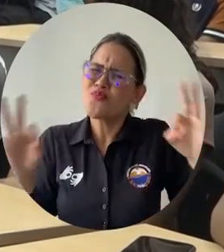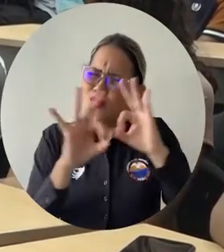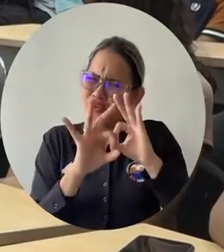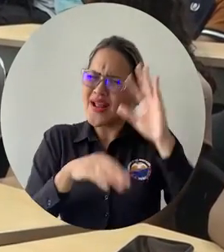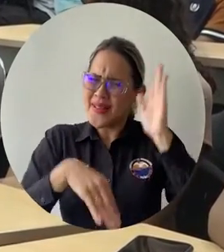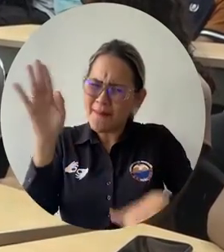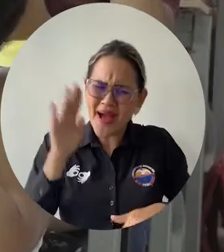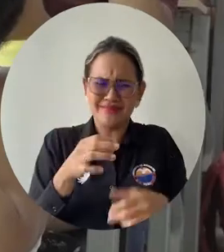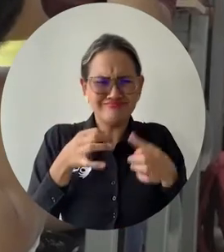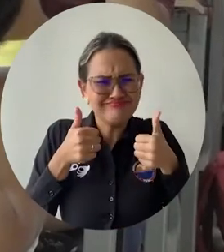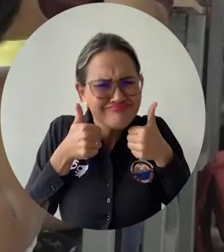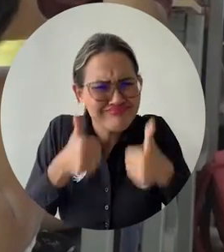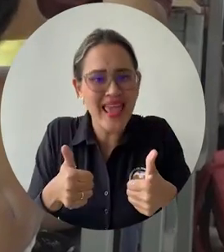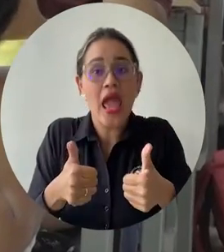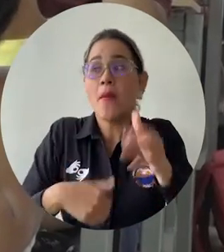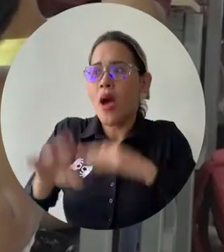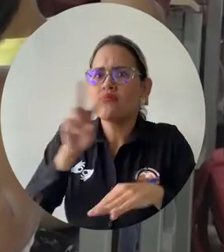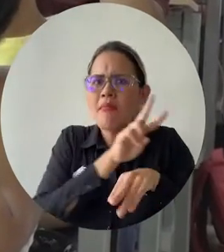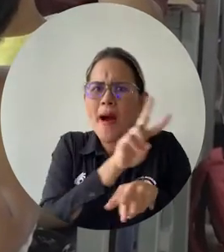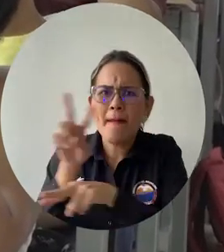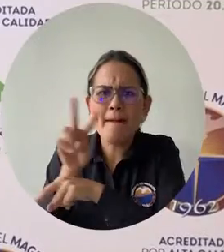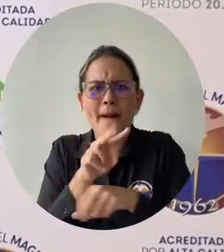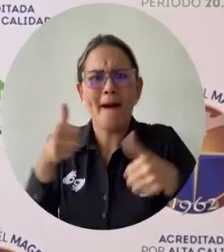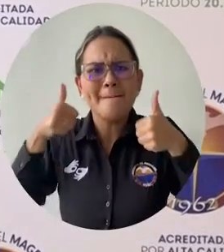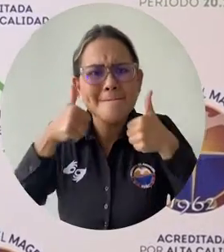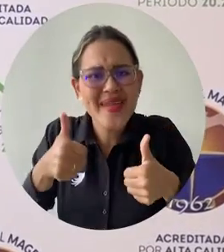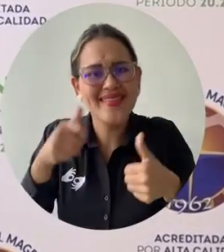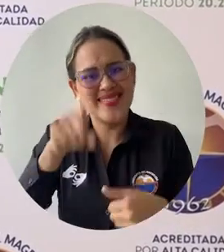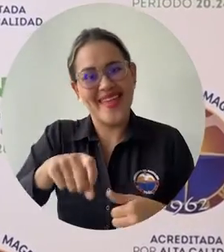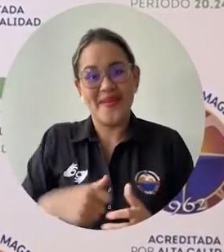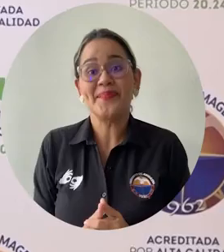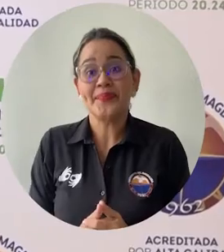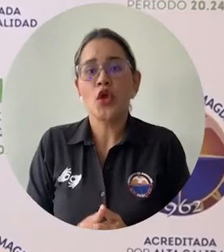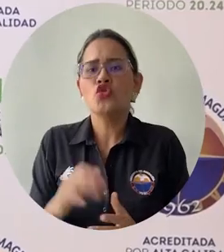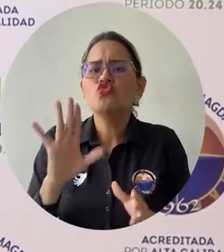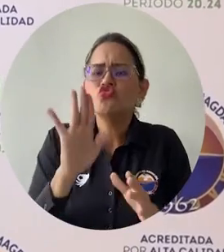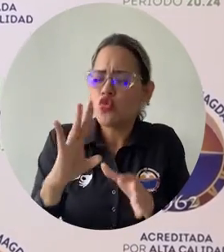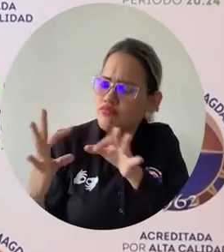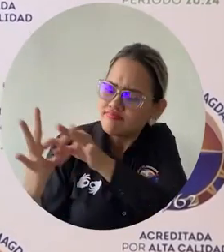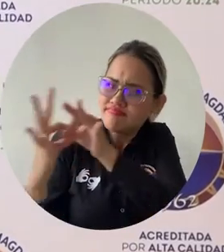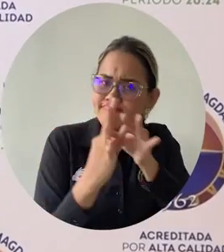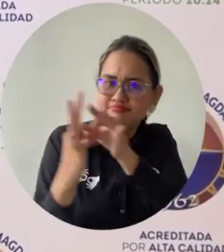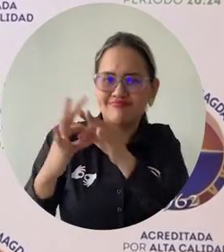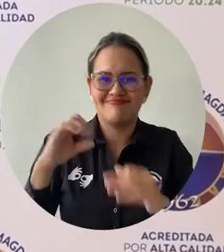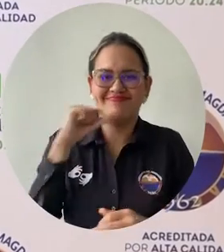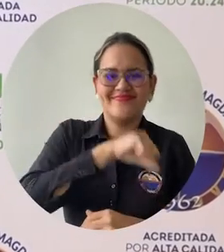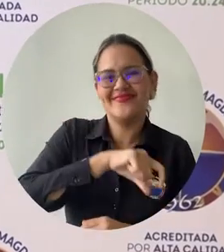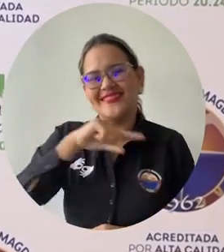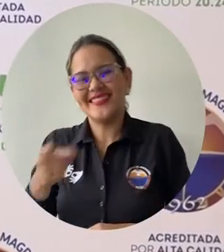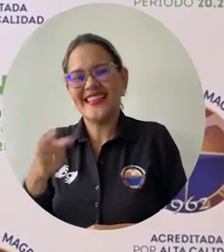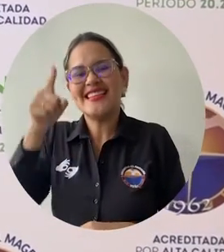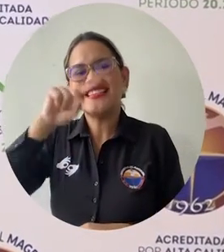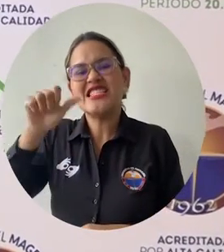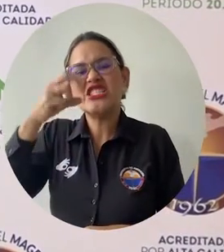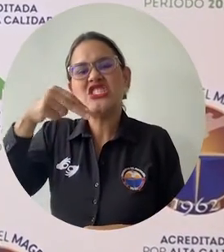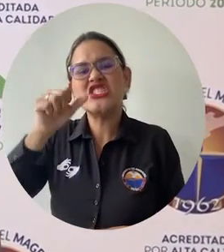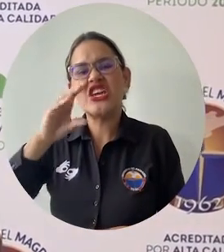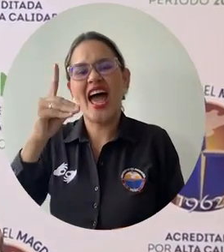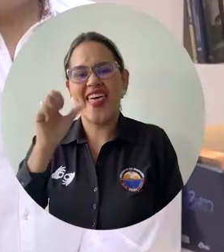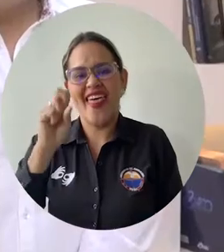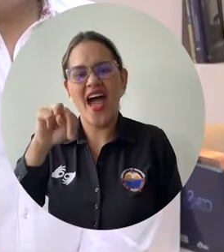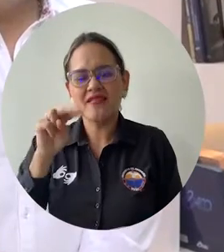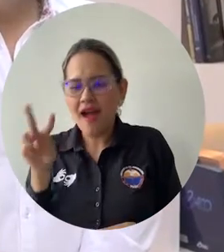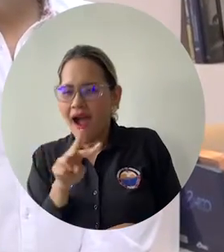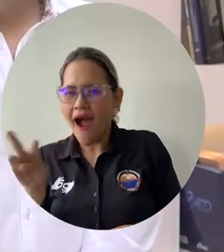que se pueda fortalecer la veeduría ciudadana. Esta alianza entre el rector Pablo Vera Salazar y el Contralor Chadán Rosado Taylor también